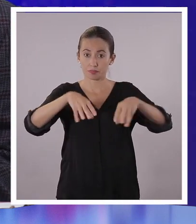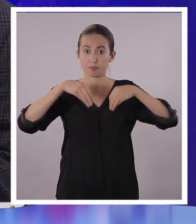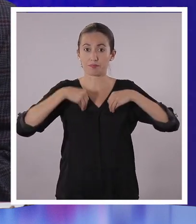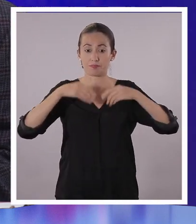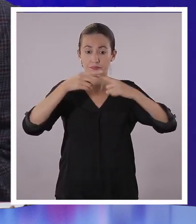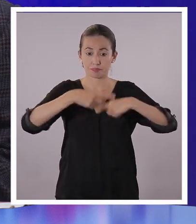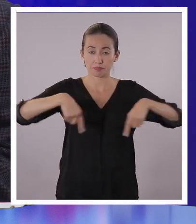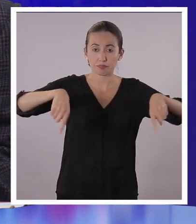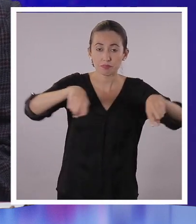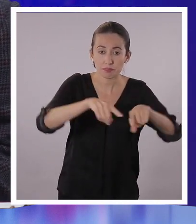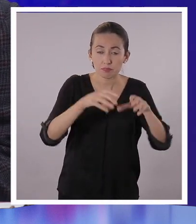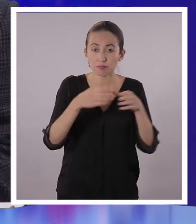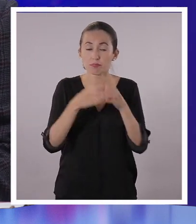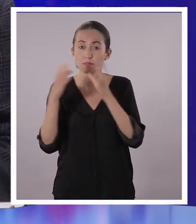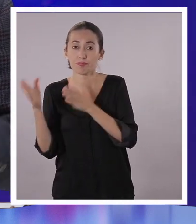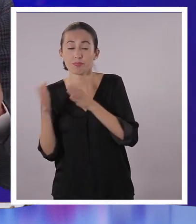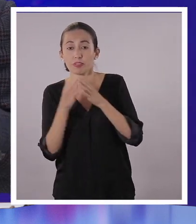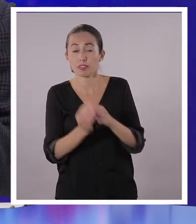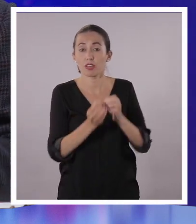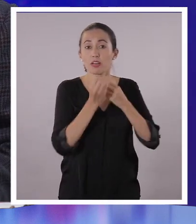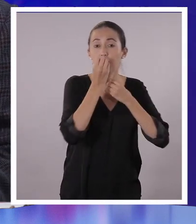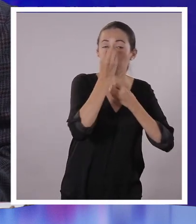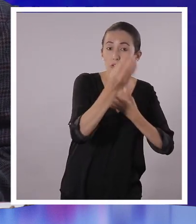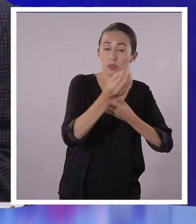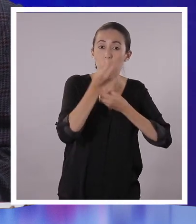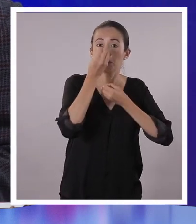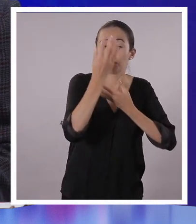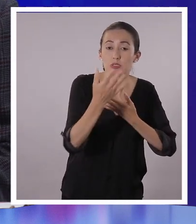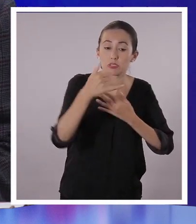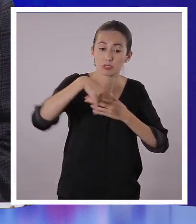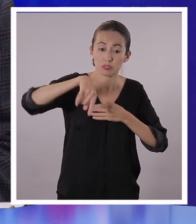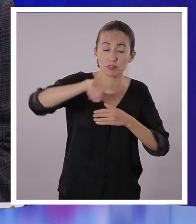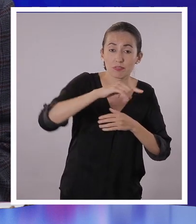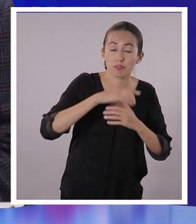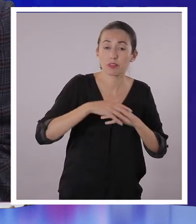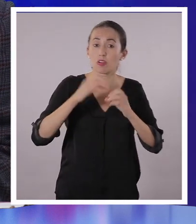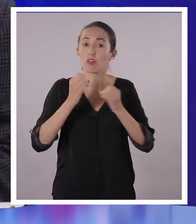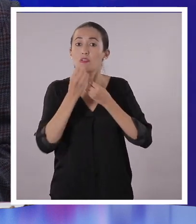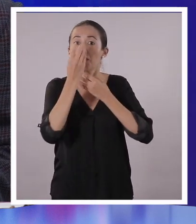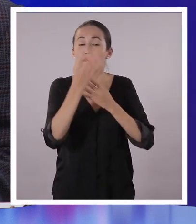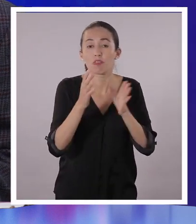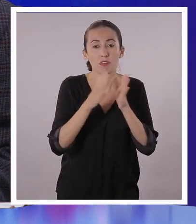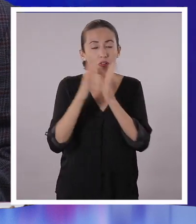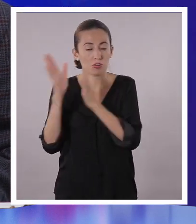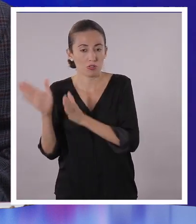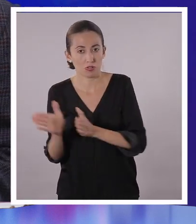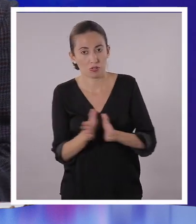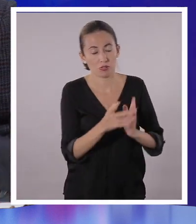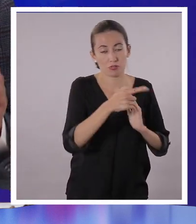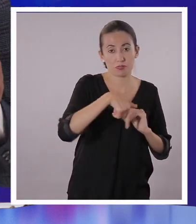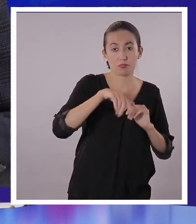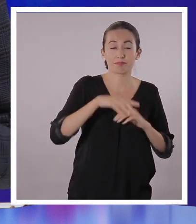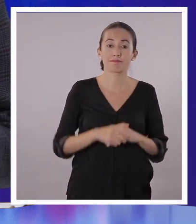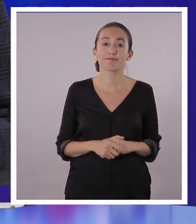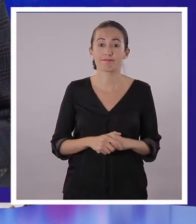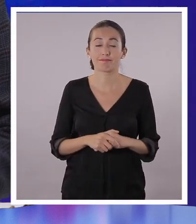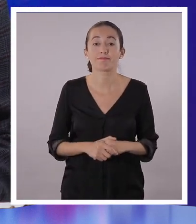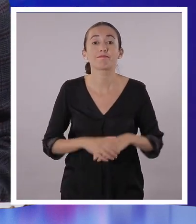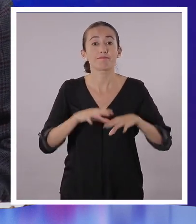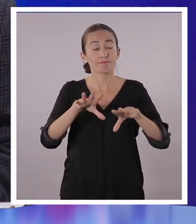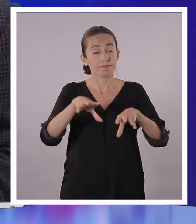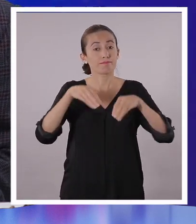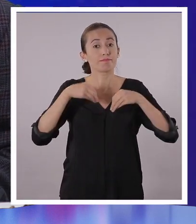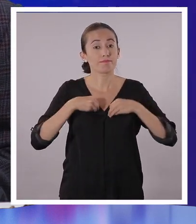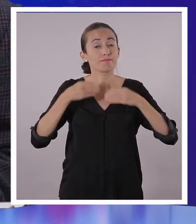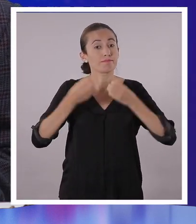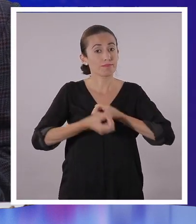tener la radio o la tele y por eso es que estamos más informados, porque son los medios de comunicación que están más presentes en nuestra vida.